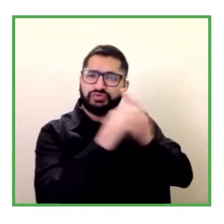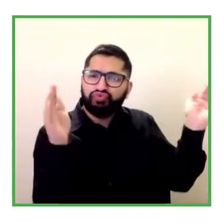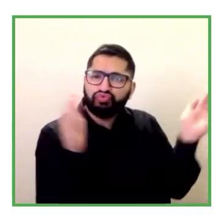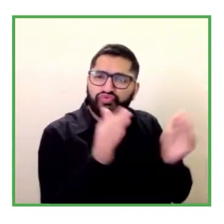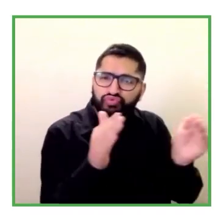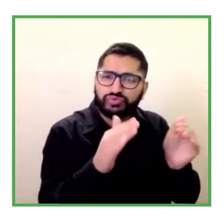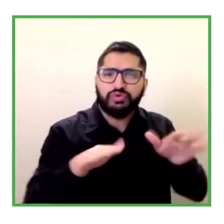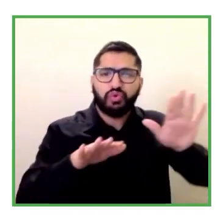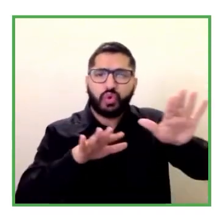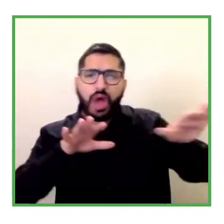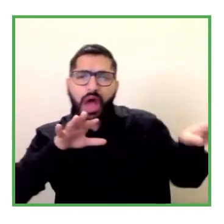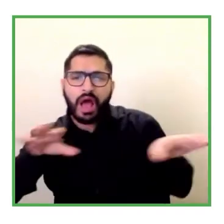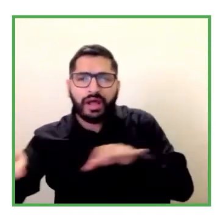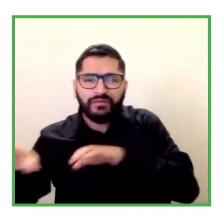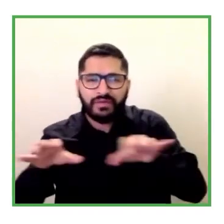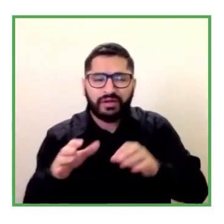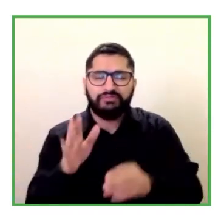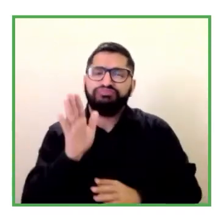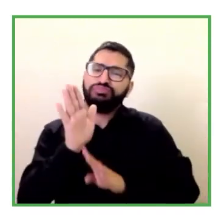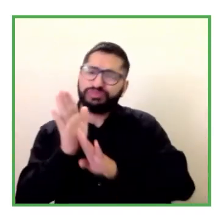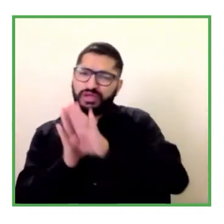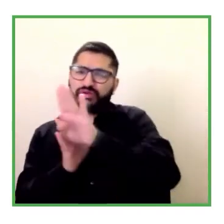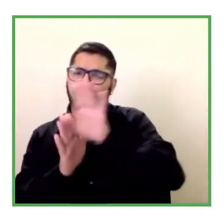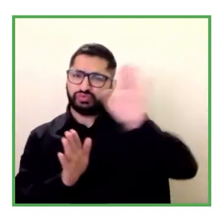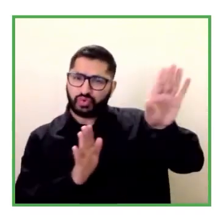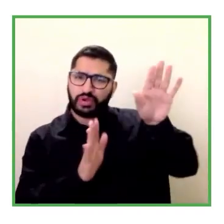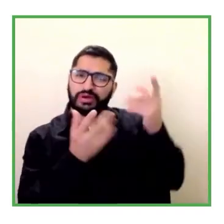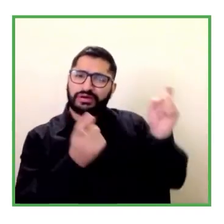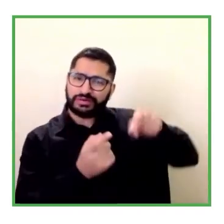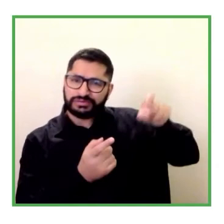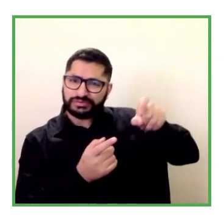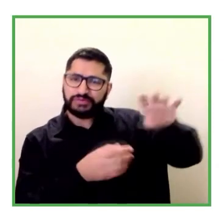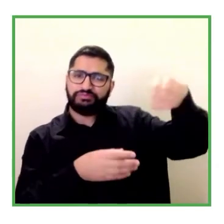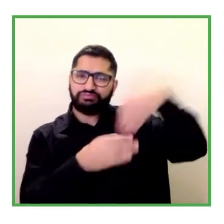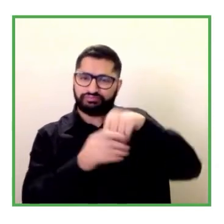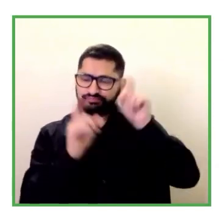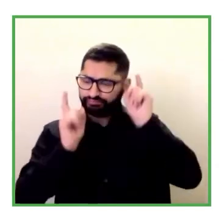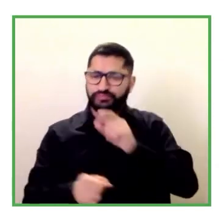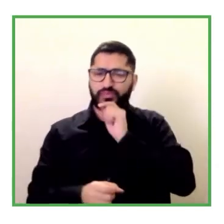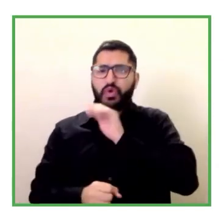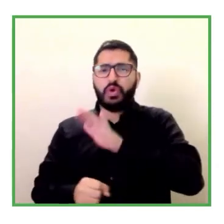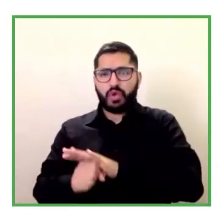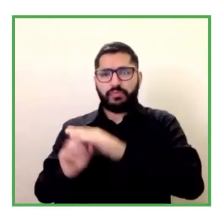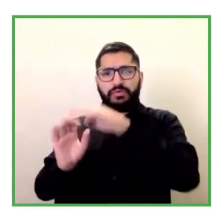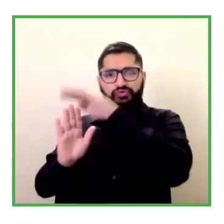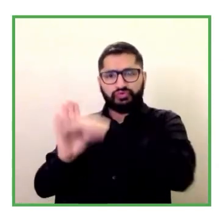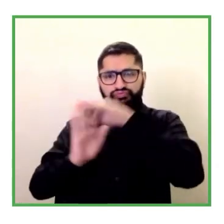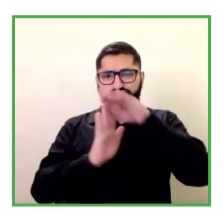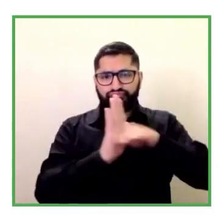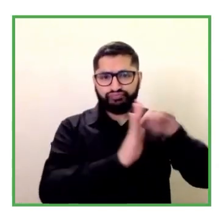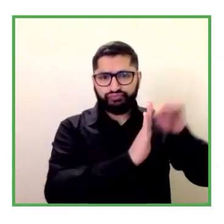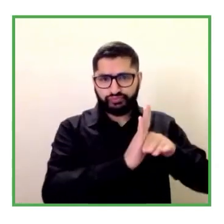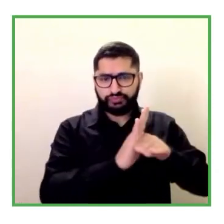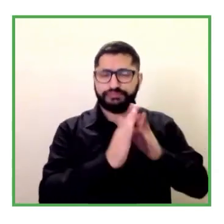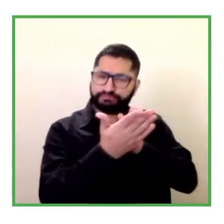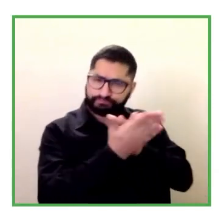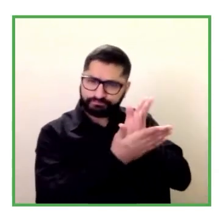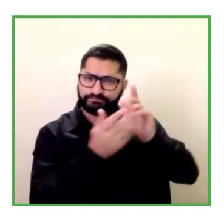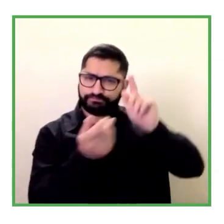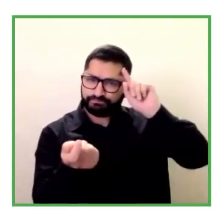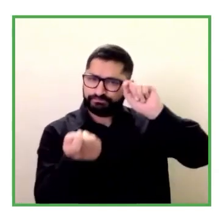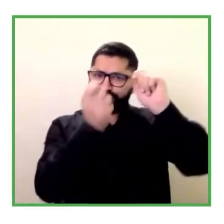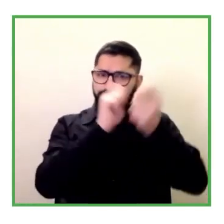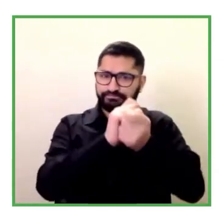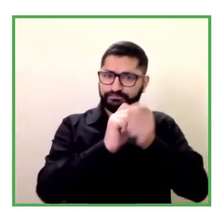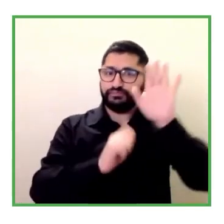ya a lo largo de este ciclo de vida que comenzó en el pasado mes de mayo por ejemplo un ciclo de webinar que se llama Derribando Barrera que